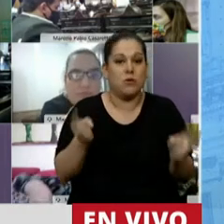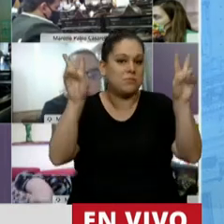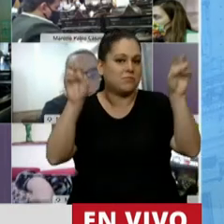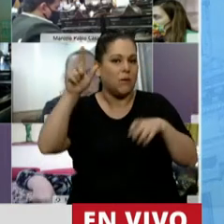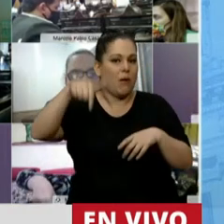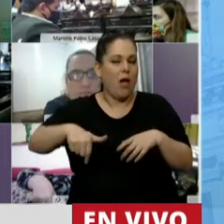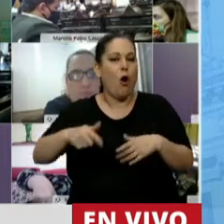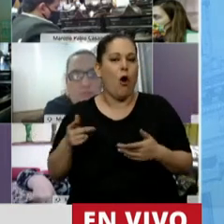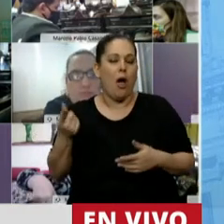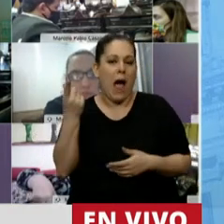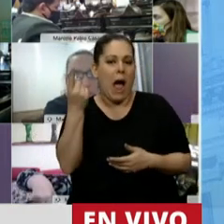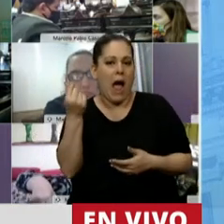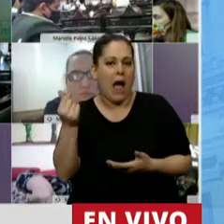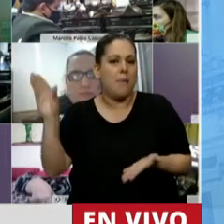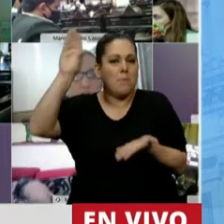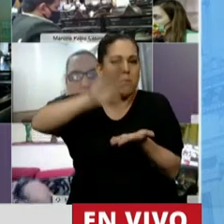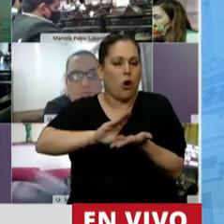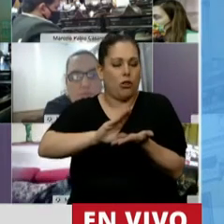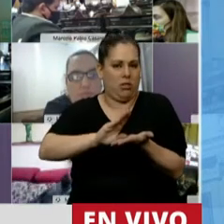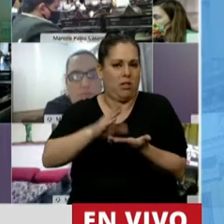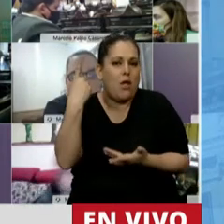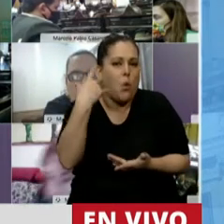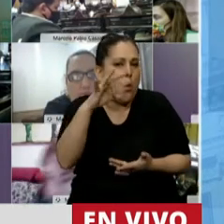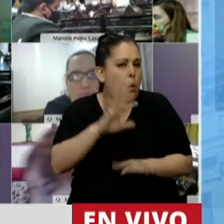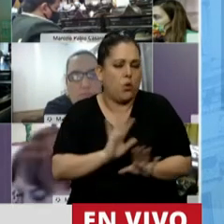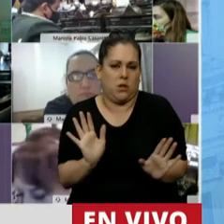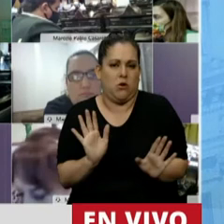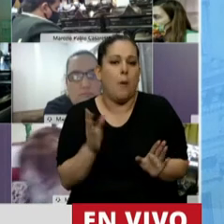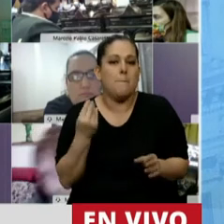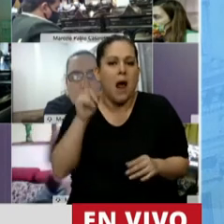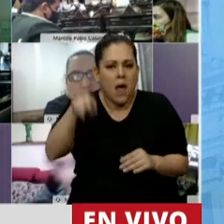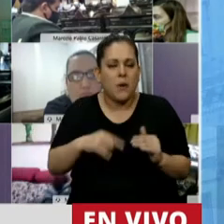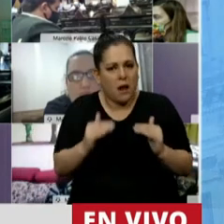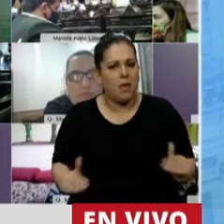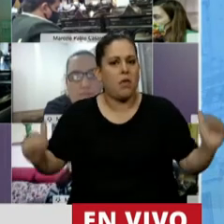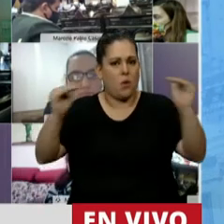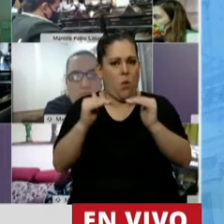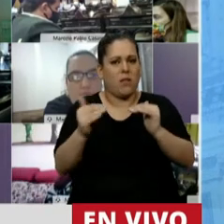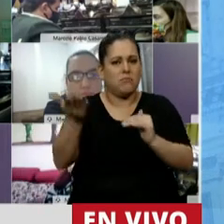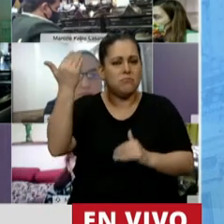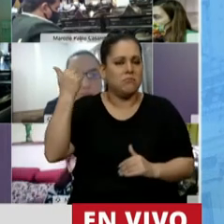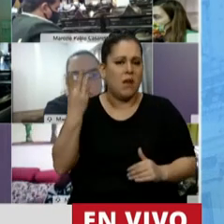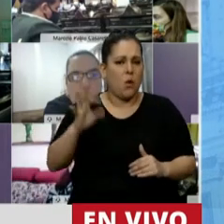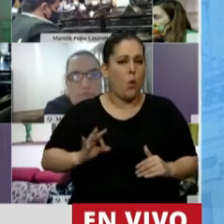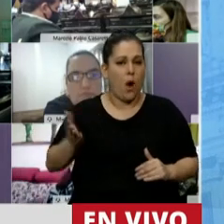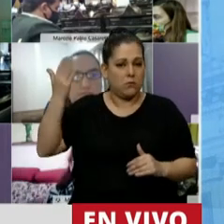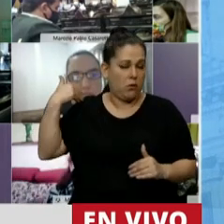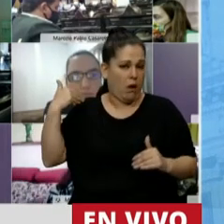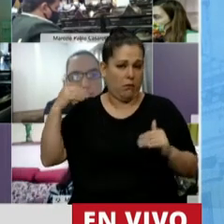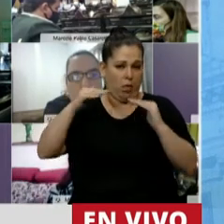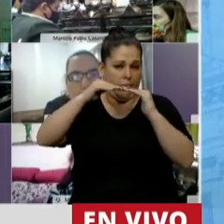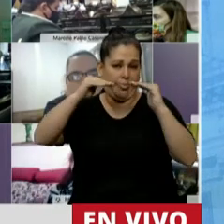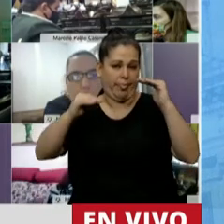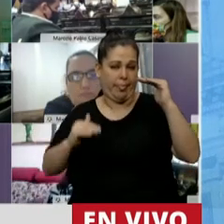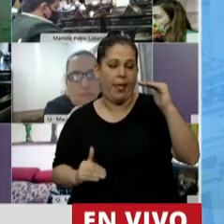de garantizar ese piso de igualdad, de generar ese equilibrio que se había perdido durante los últimos cuatro años, de apostar